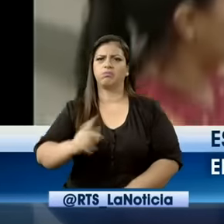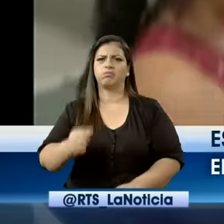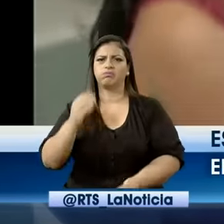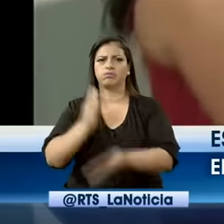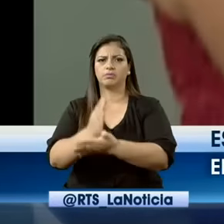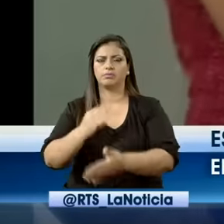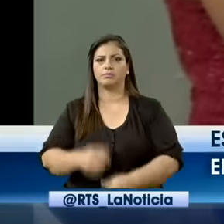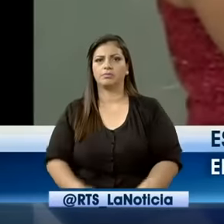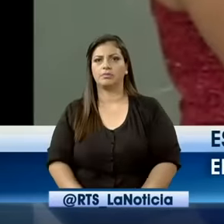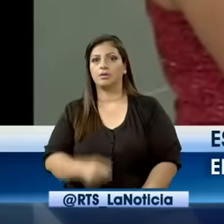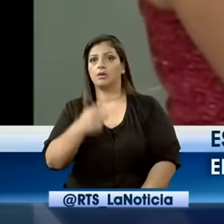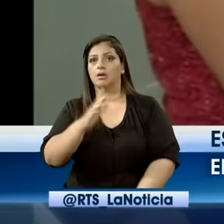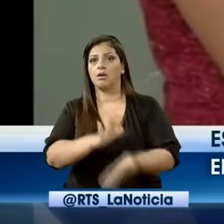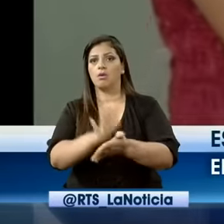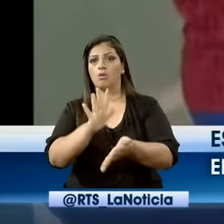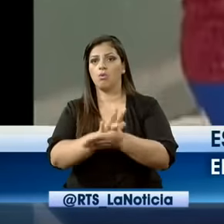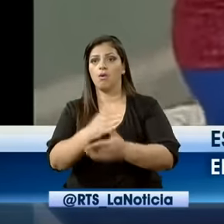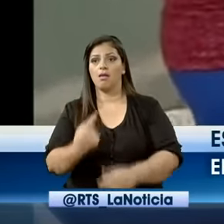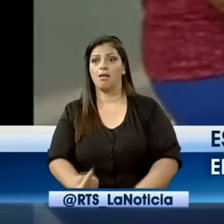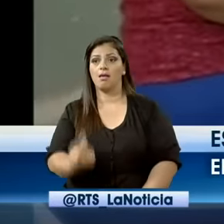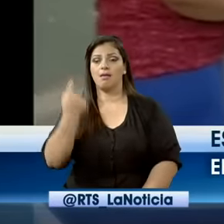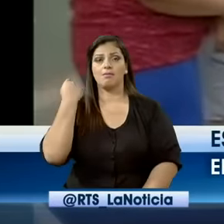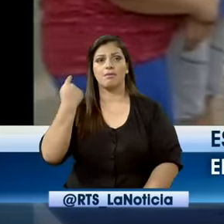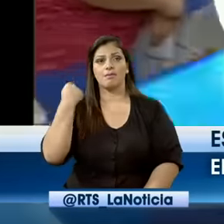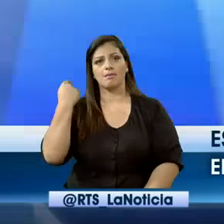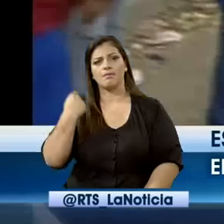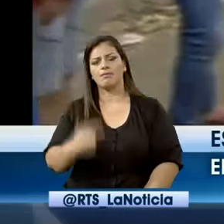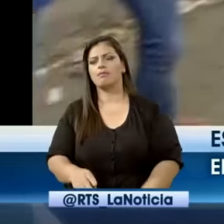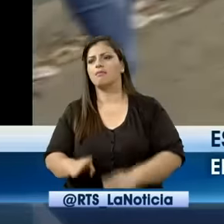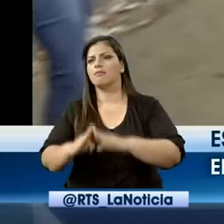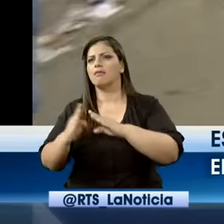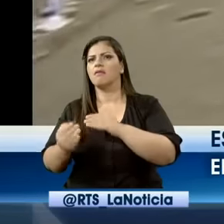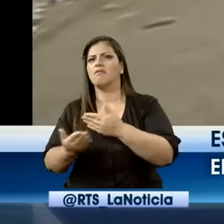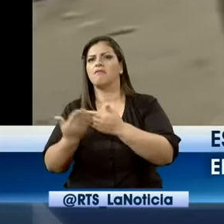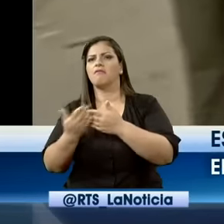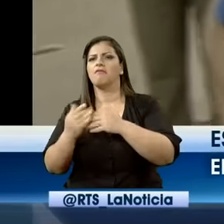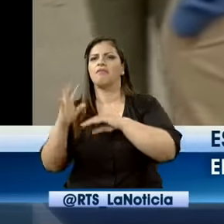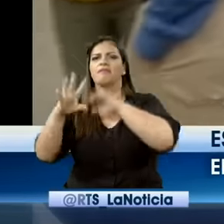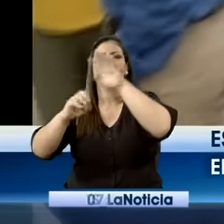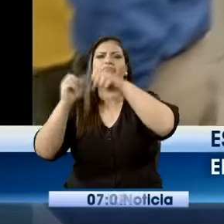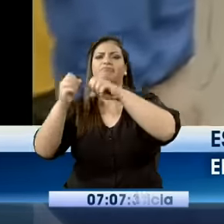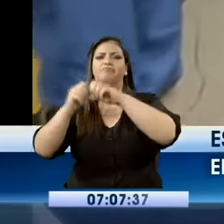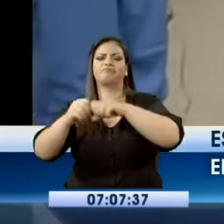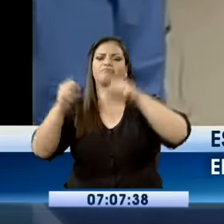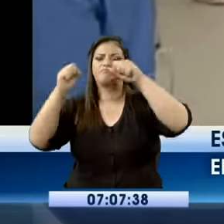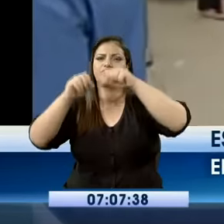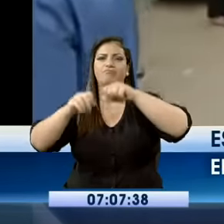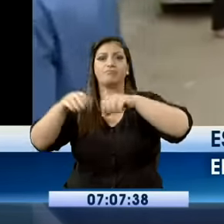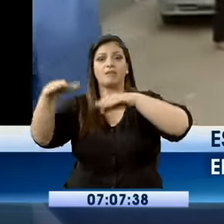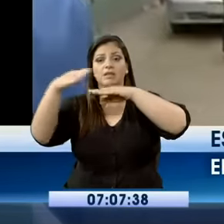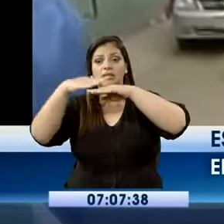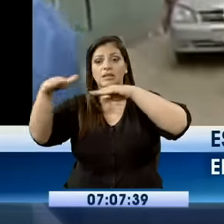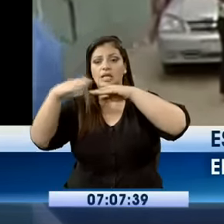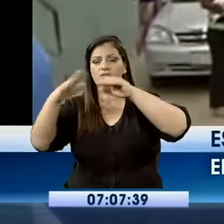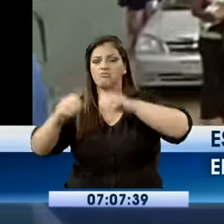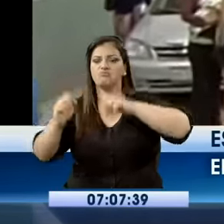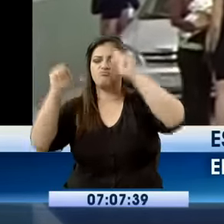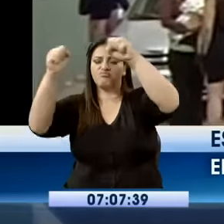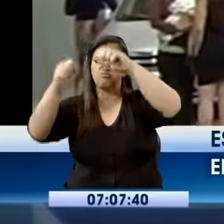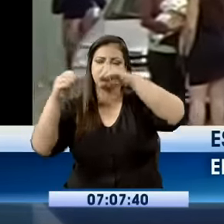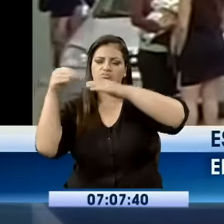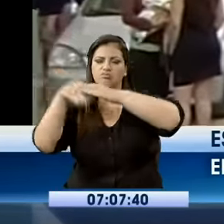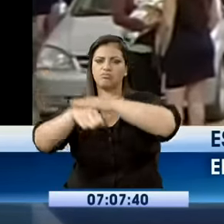lado de atrás, como les decimos, es una parte más accesible para que puedan entrar, porque el día de ayer que vinimos, las puertas de atrás están